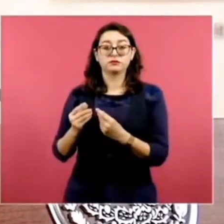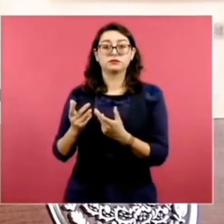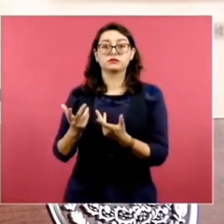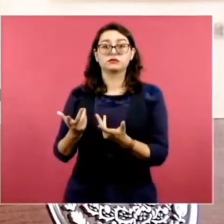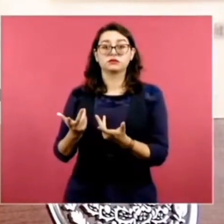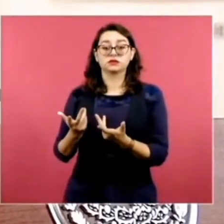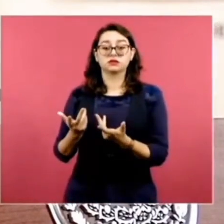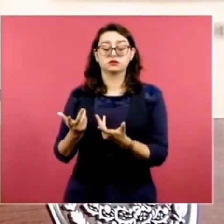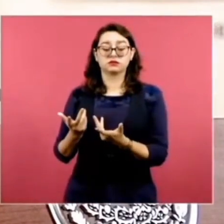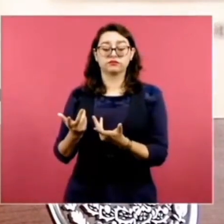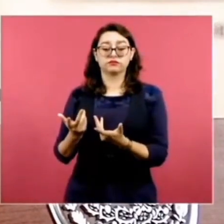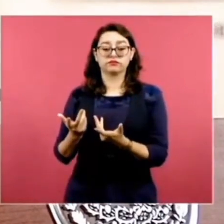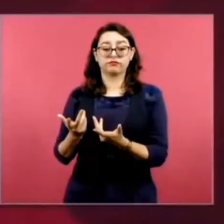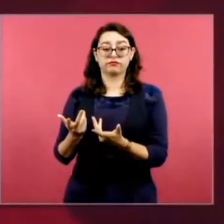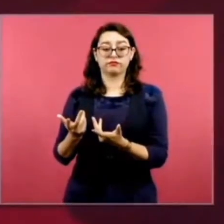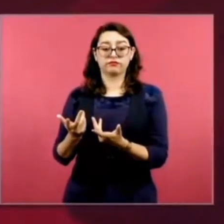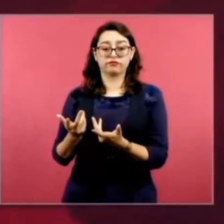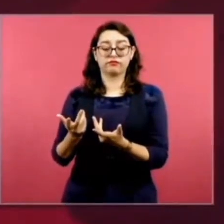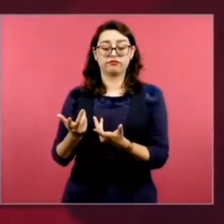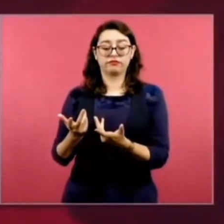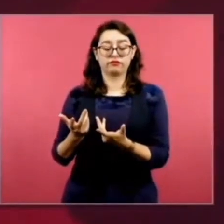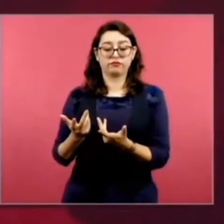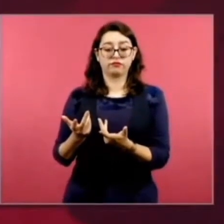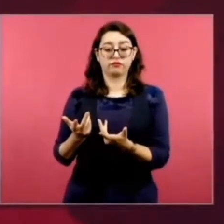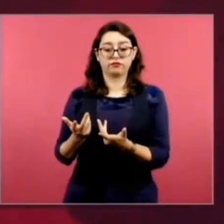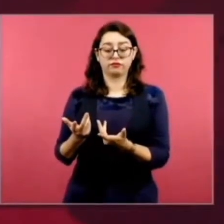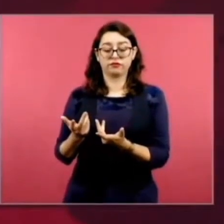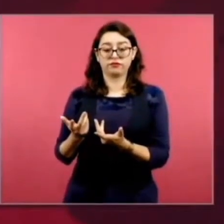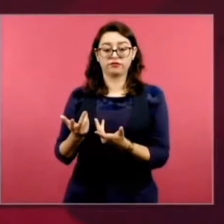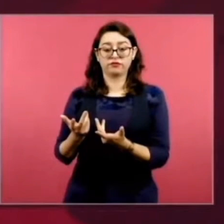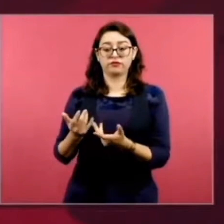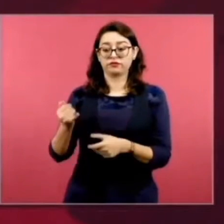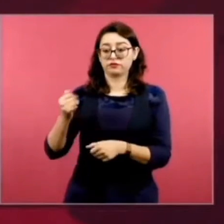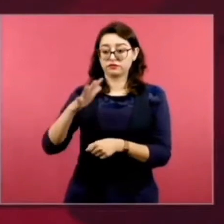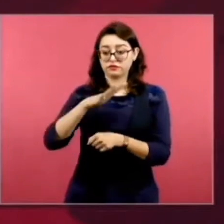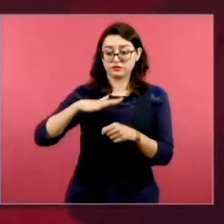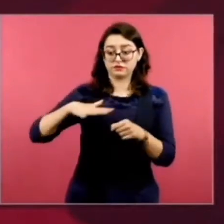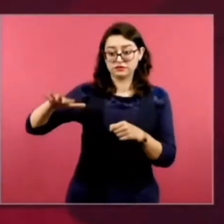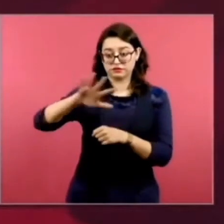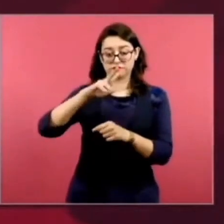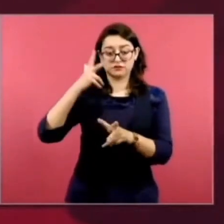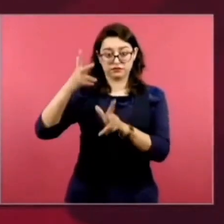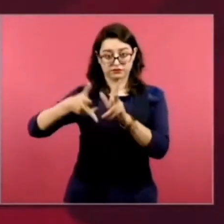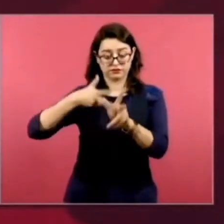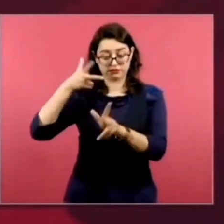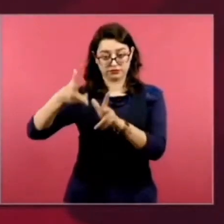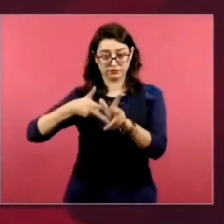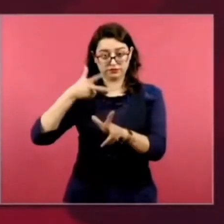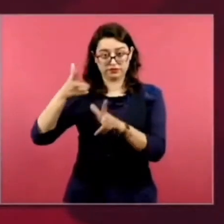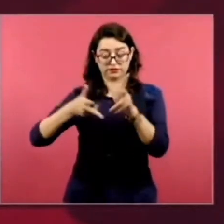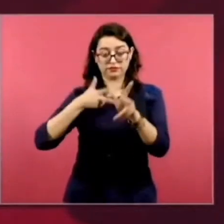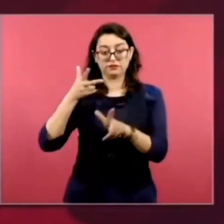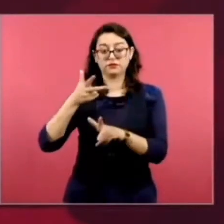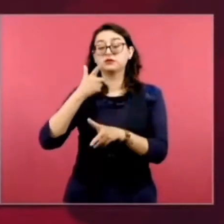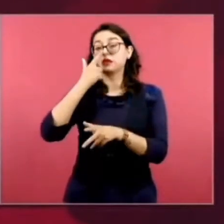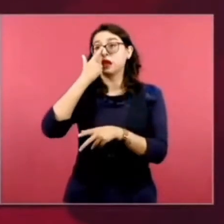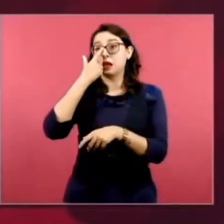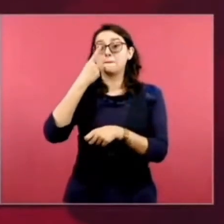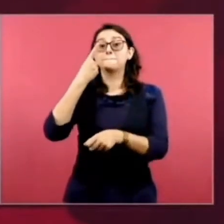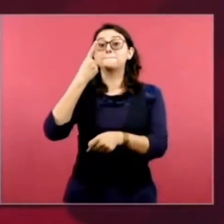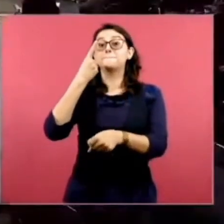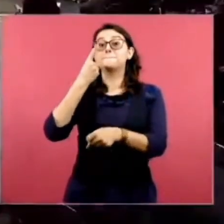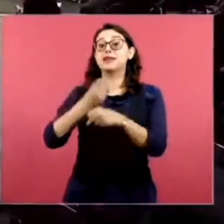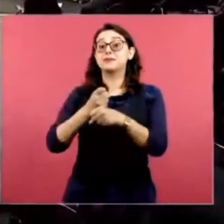la comunicación en el Istmo. O sea, yo